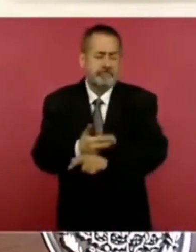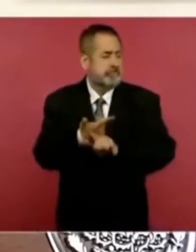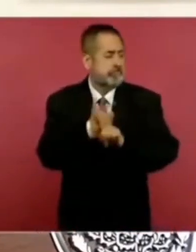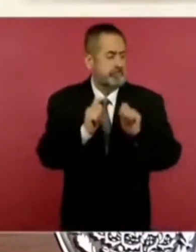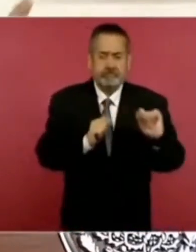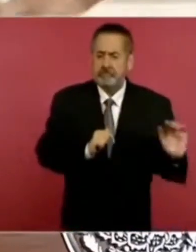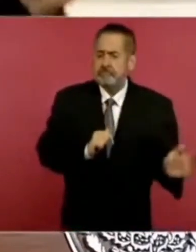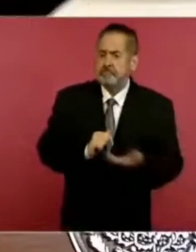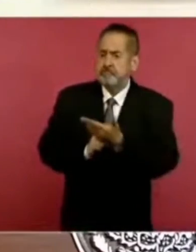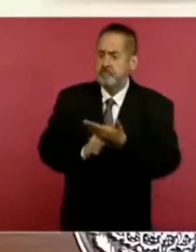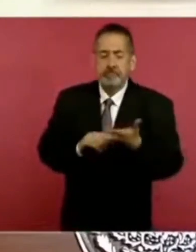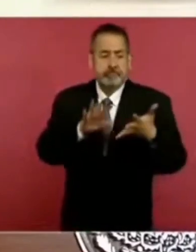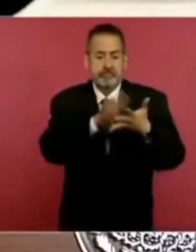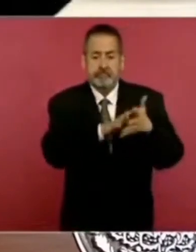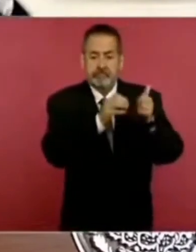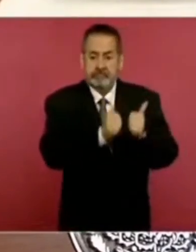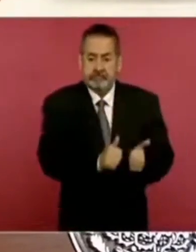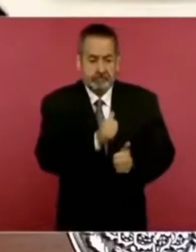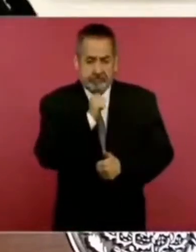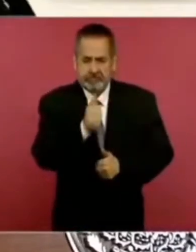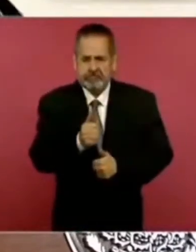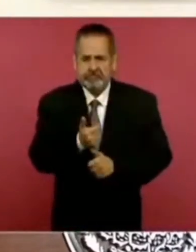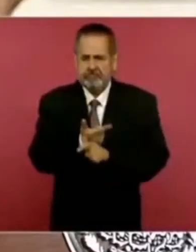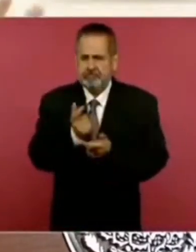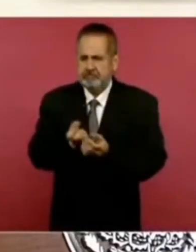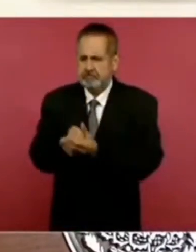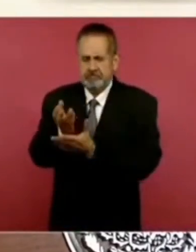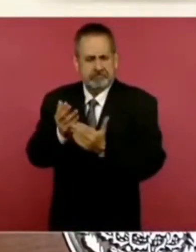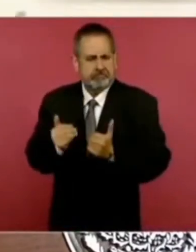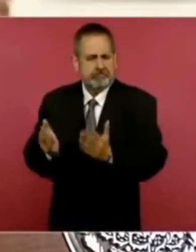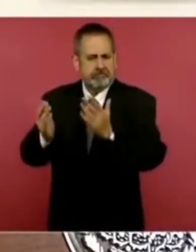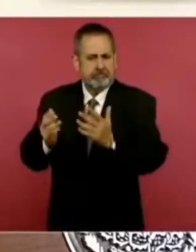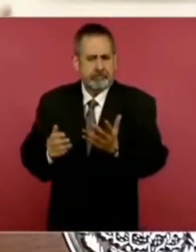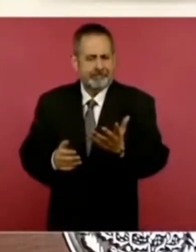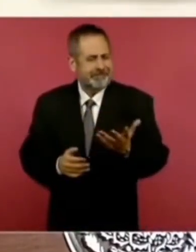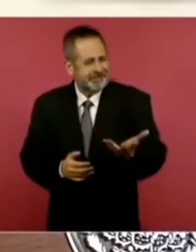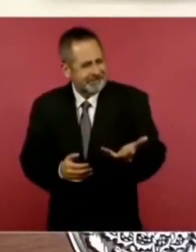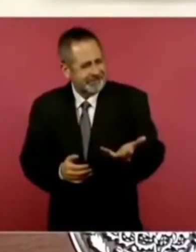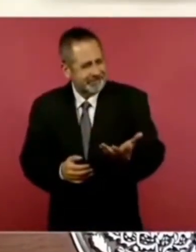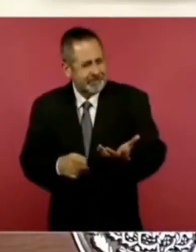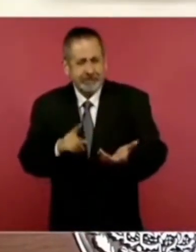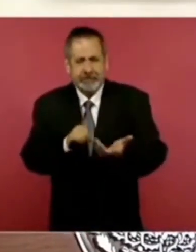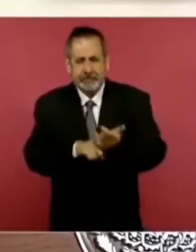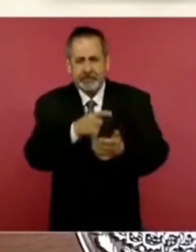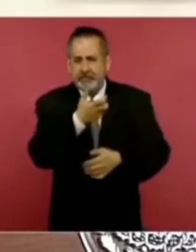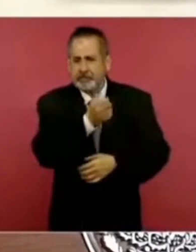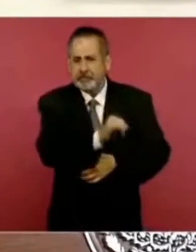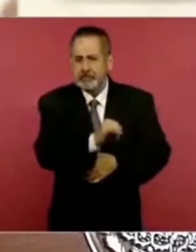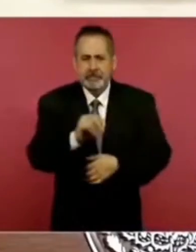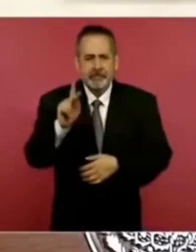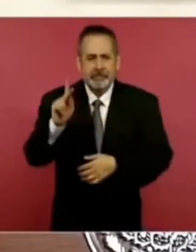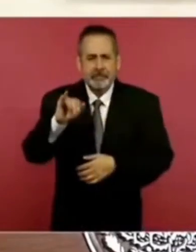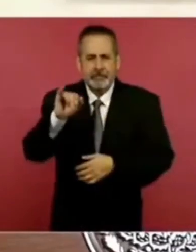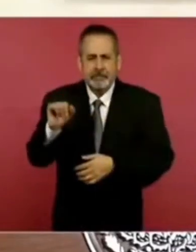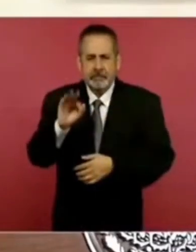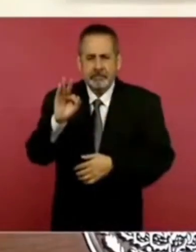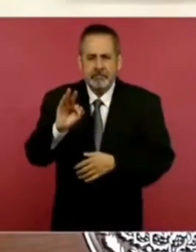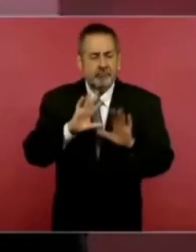Y ese es el mundo del Poder Judicial, es el mundo de los de arriba. Ahora,